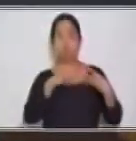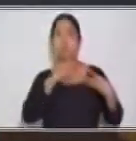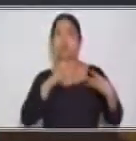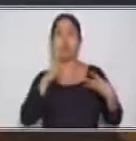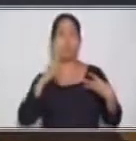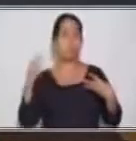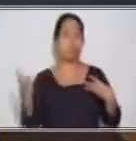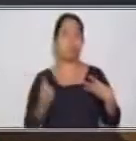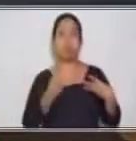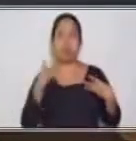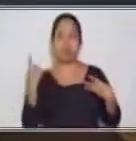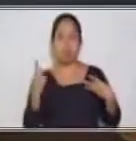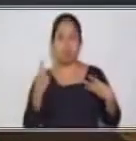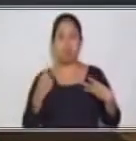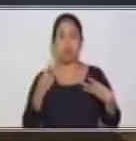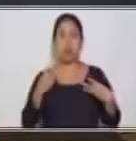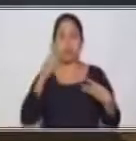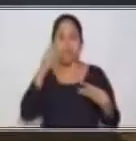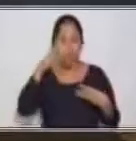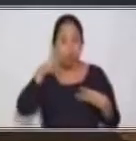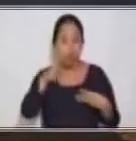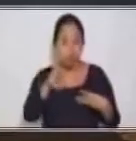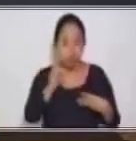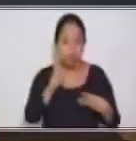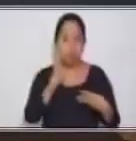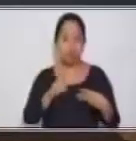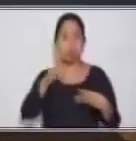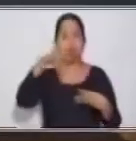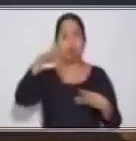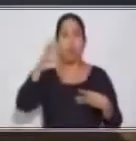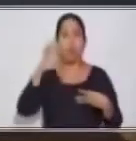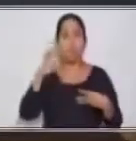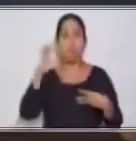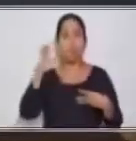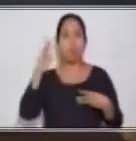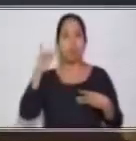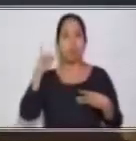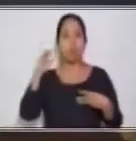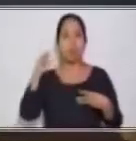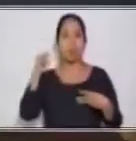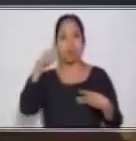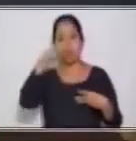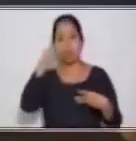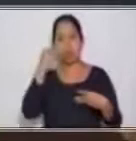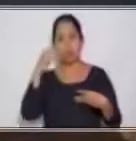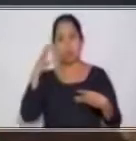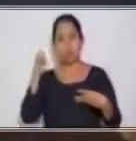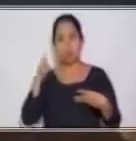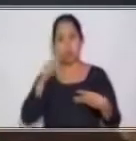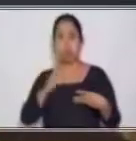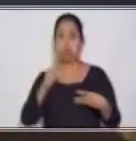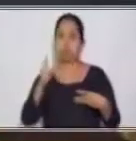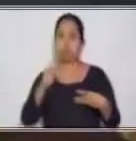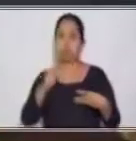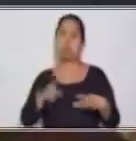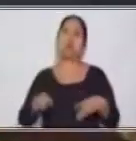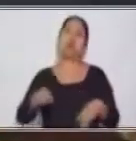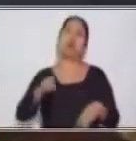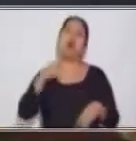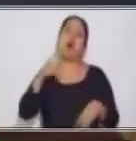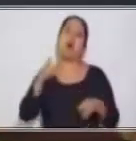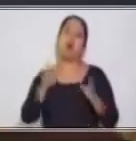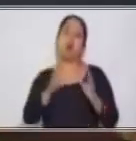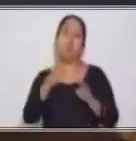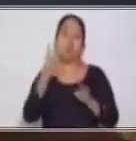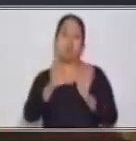de identificar un predicativo. Entonces, perfecto, tenemos ya nuestro primer ejercicio por acá. Muy bien. Vamos al segundo.